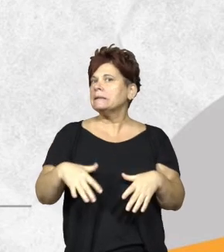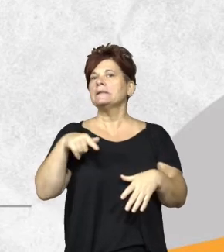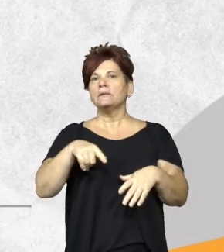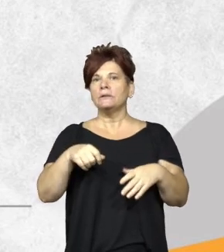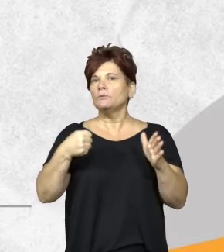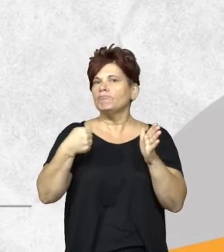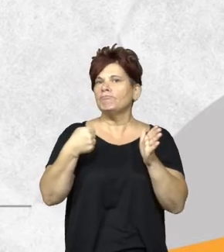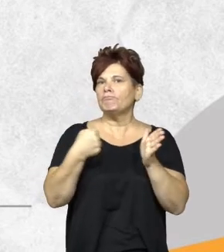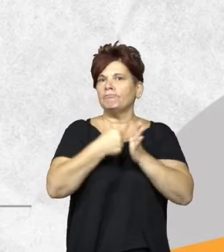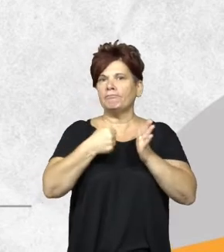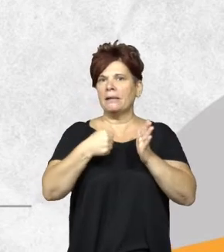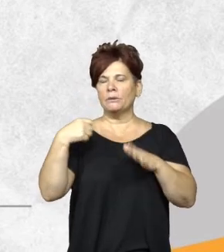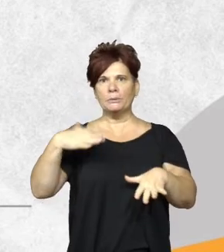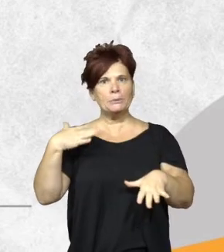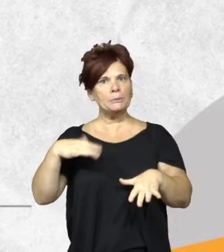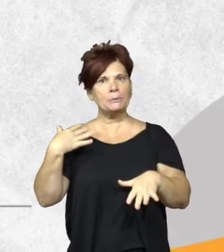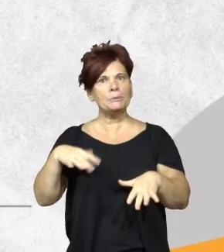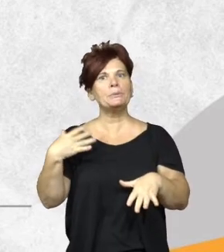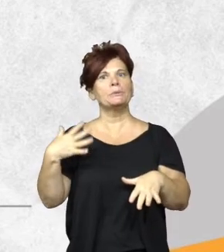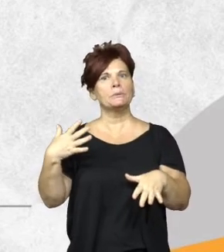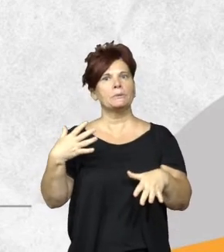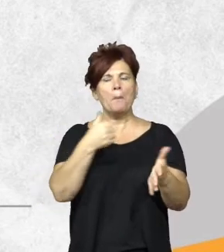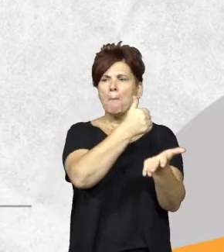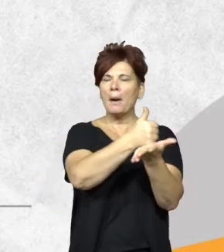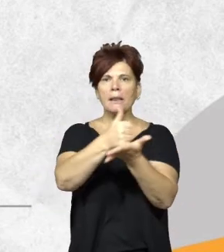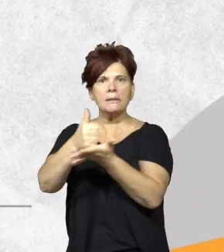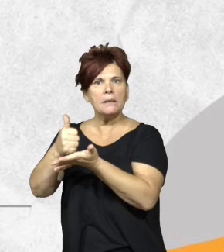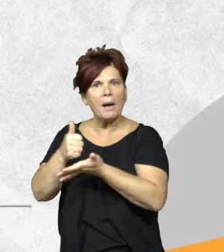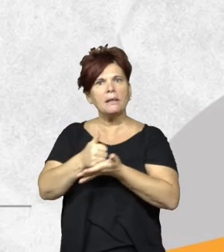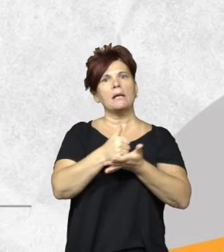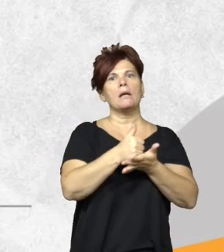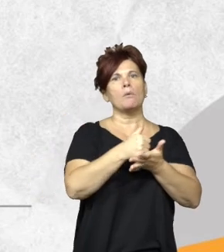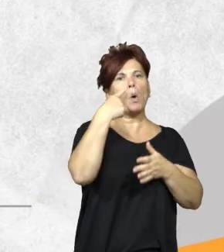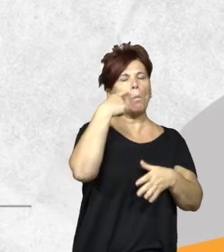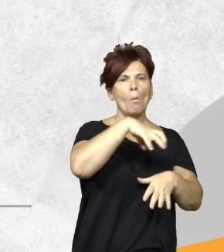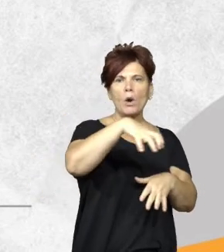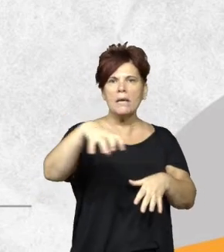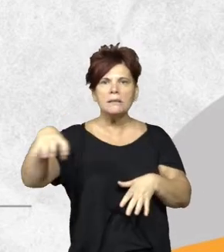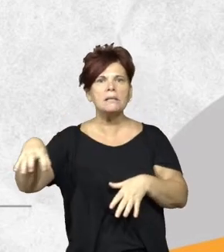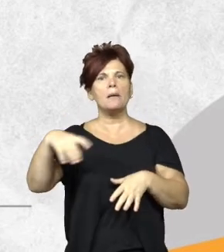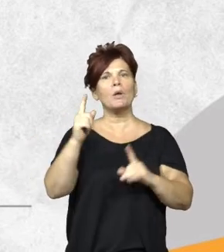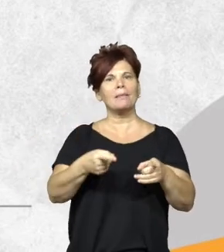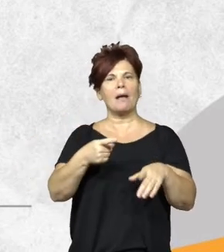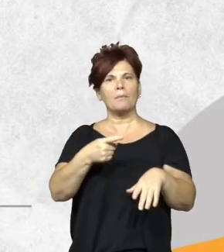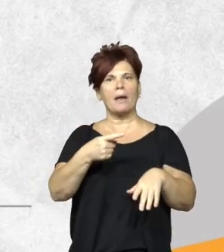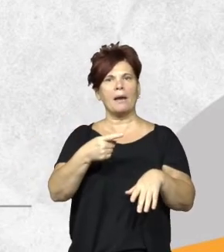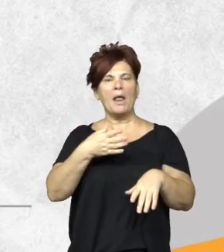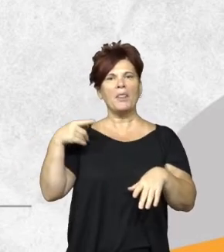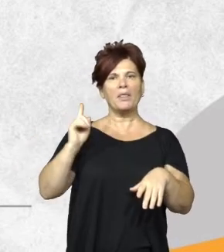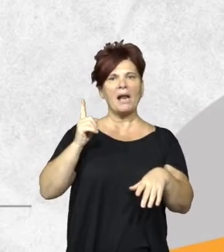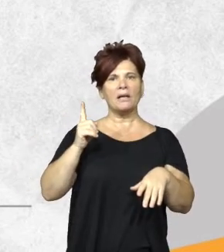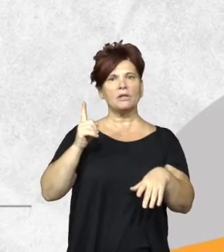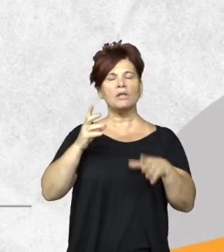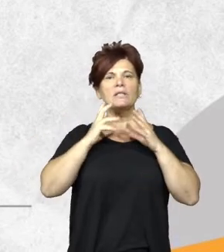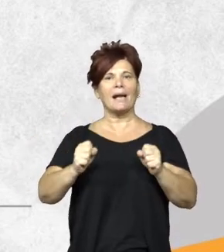impacto muy grande. Para eso se hacen monitoreos participativos con las comunidades, con organismos interesados y con la dirección de la Secretaría de Minería y